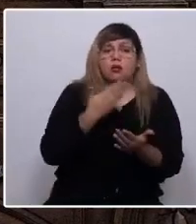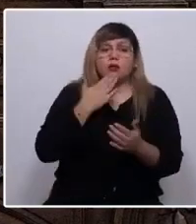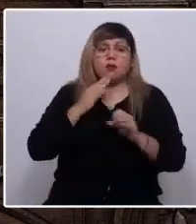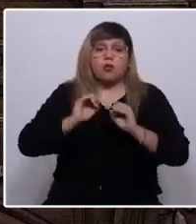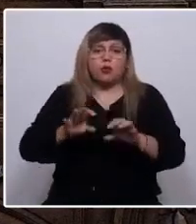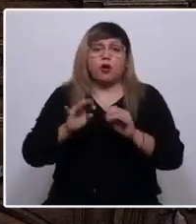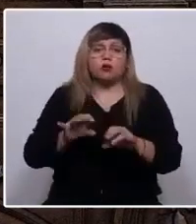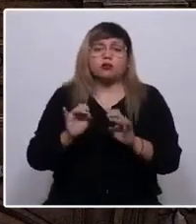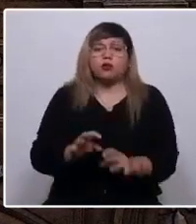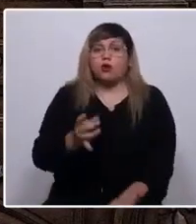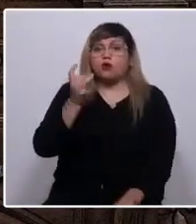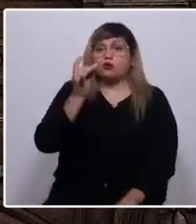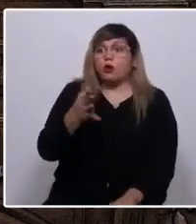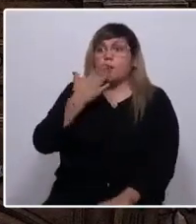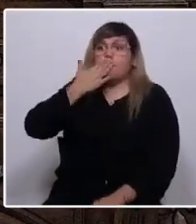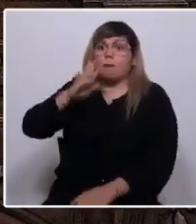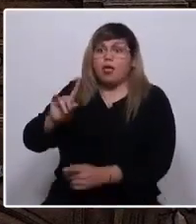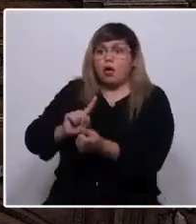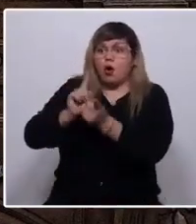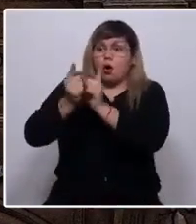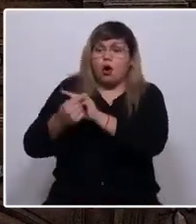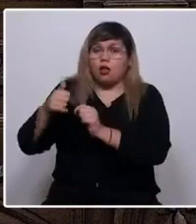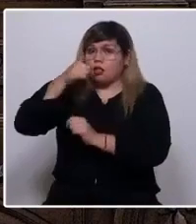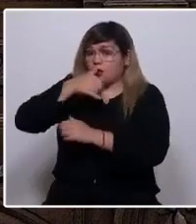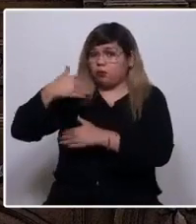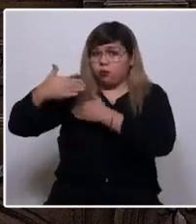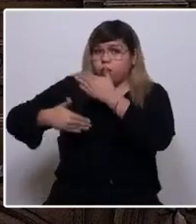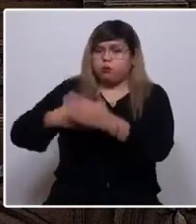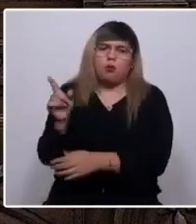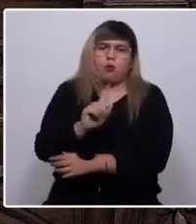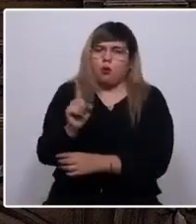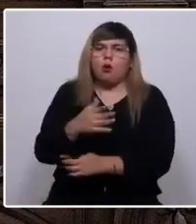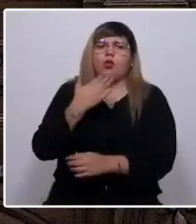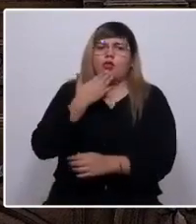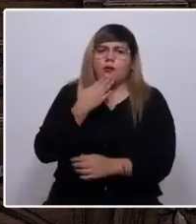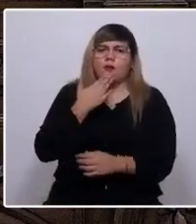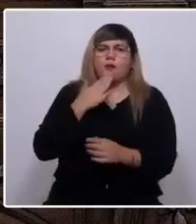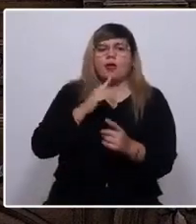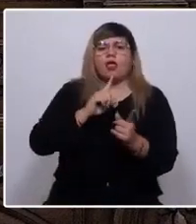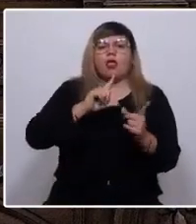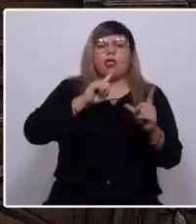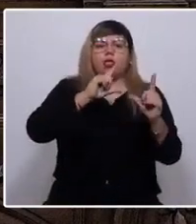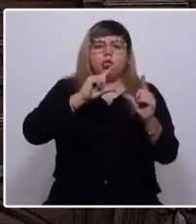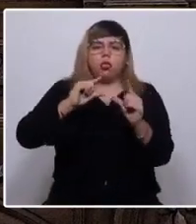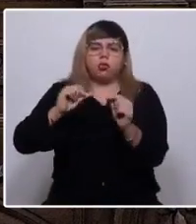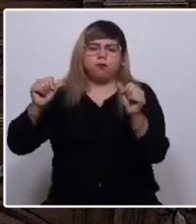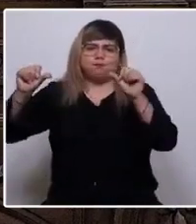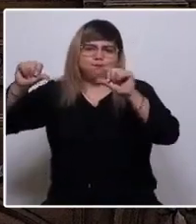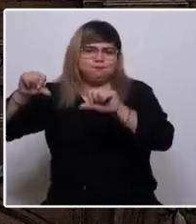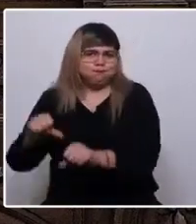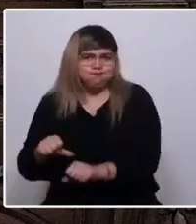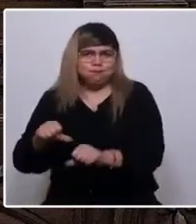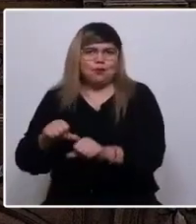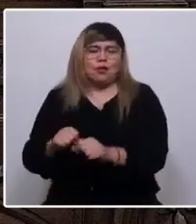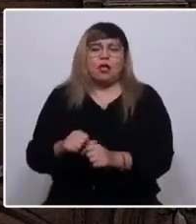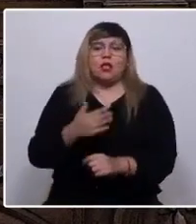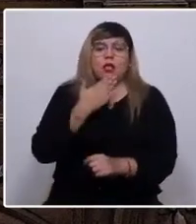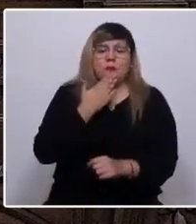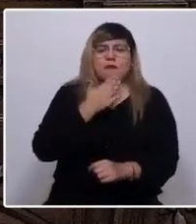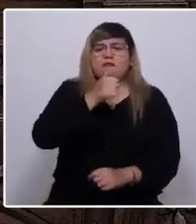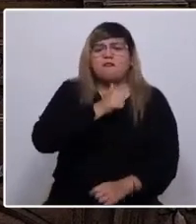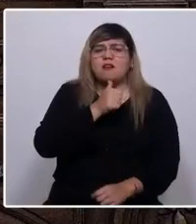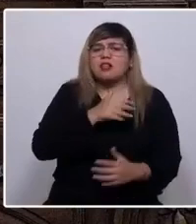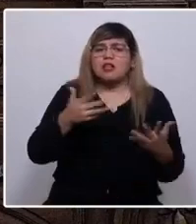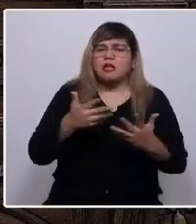no solo nos han mejorado con el paso del tiempo, sino que se les ha deteriorado significativamente, careciendo además de